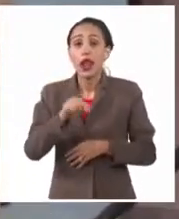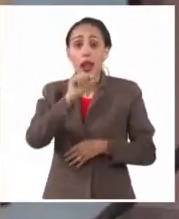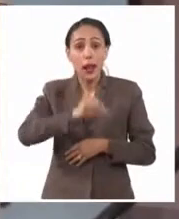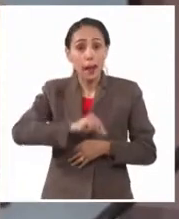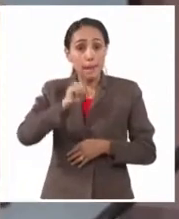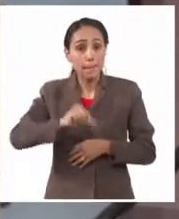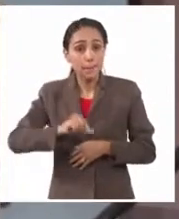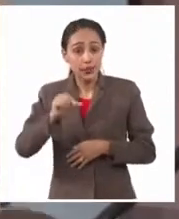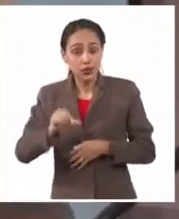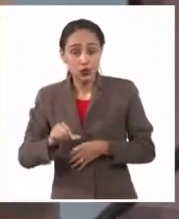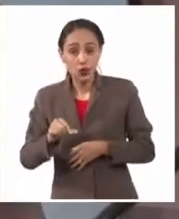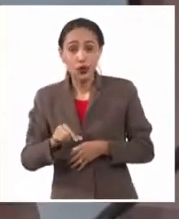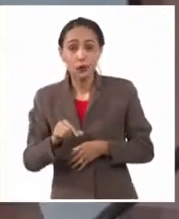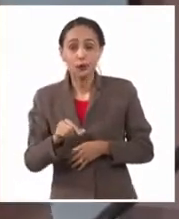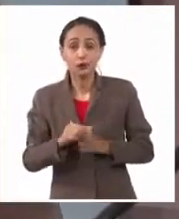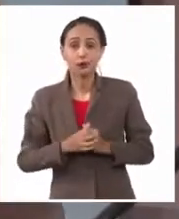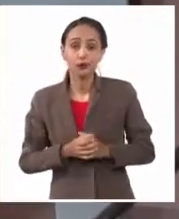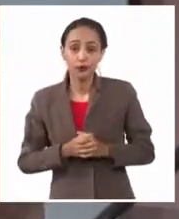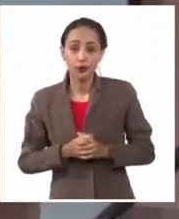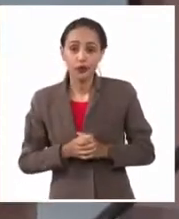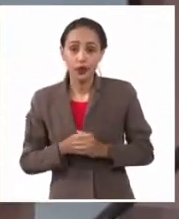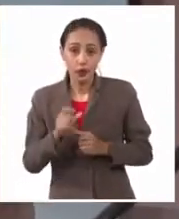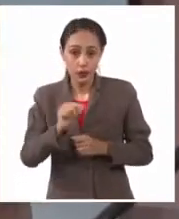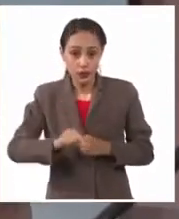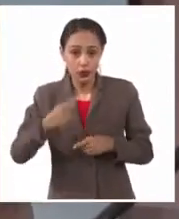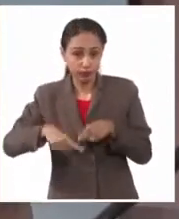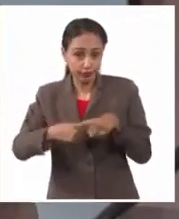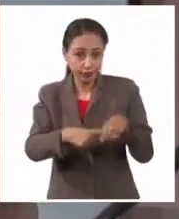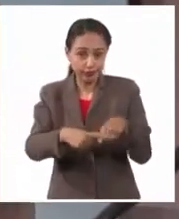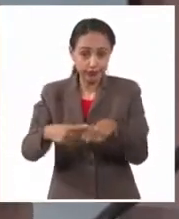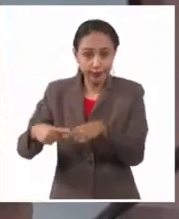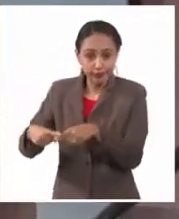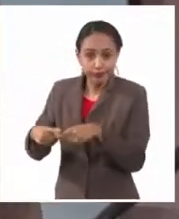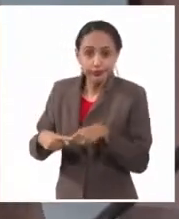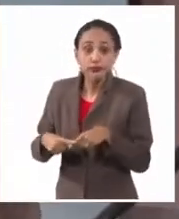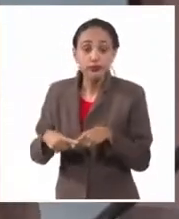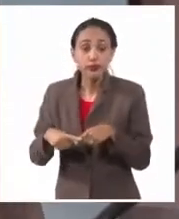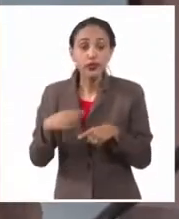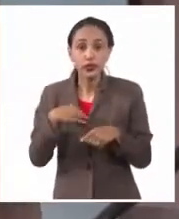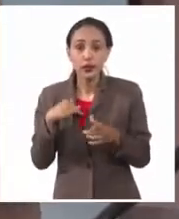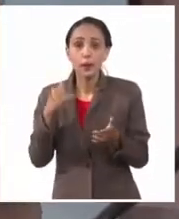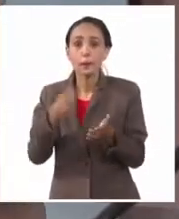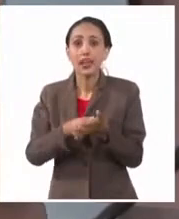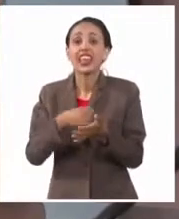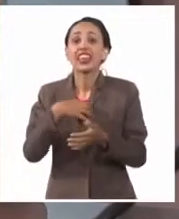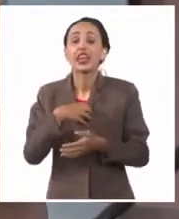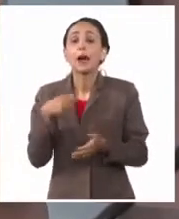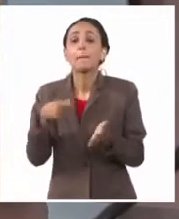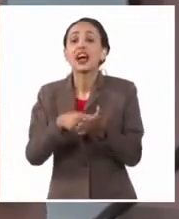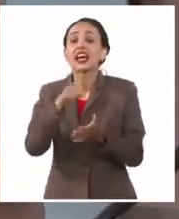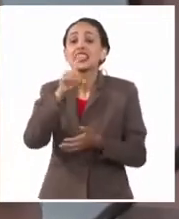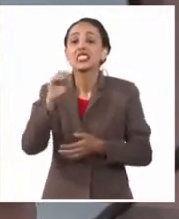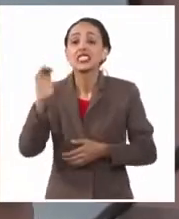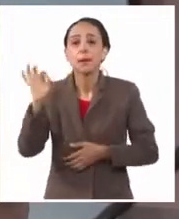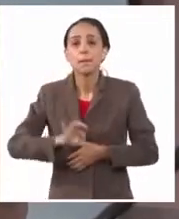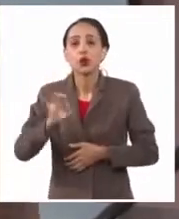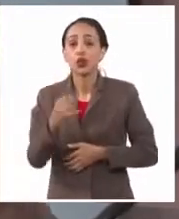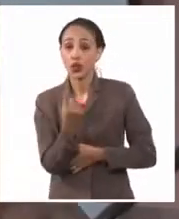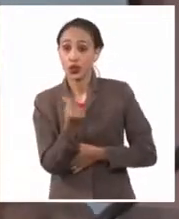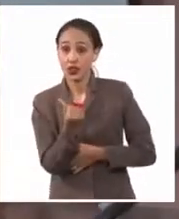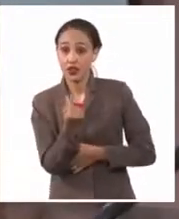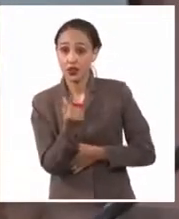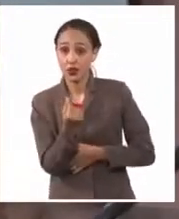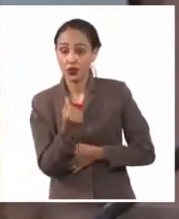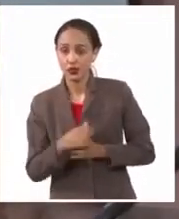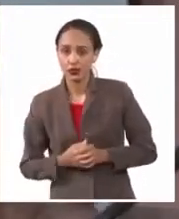el restante que quedaba, que no estaba exento de aranceles, tenía que pagar el 100% del valor. Es decir,